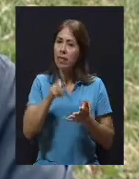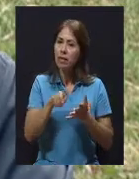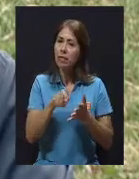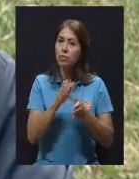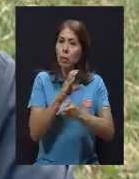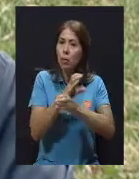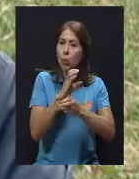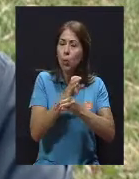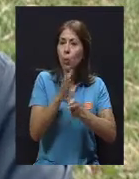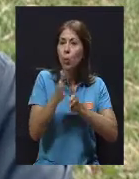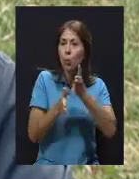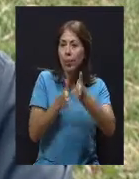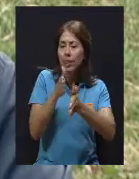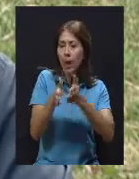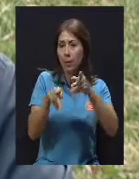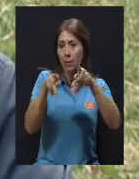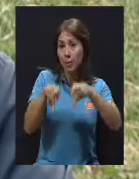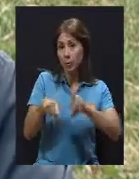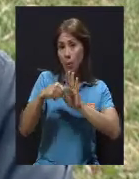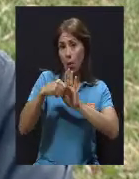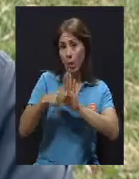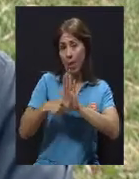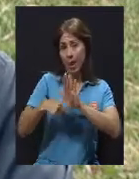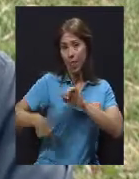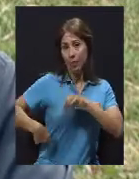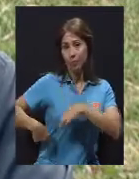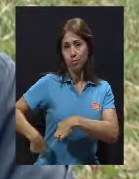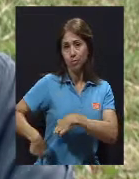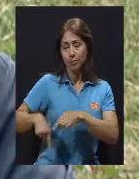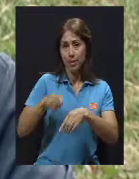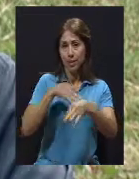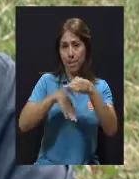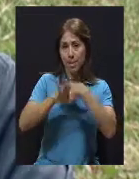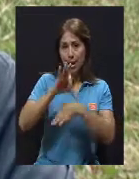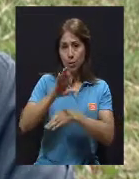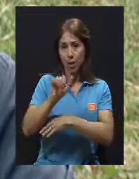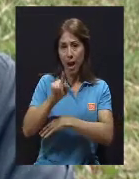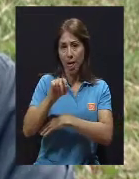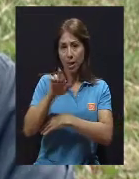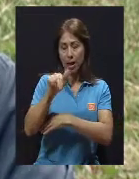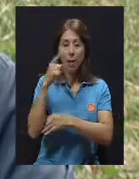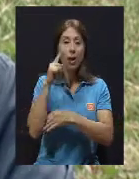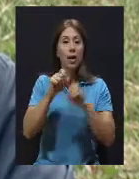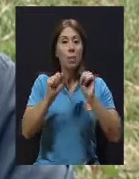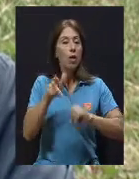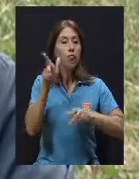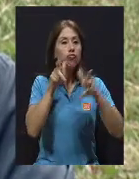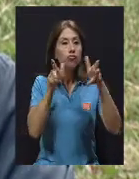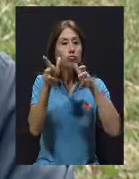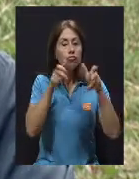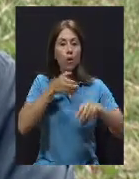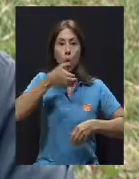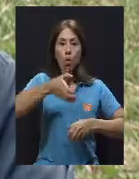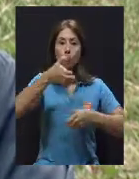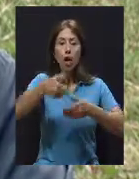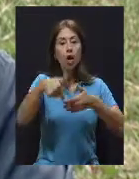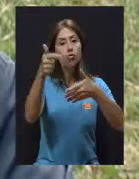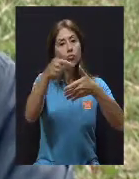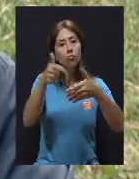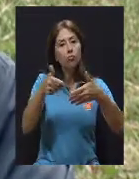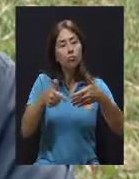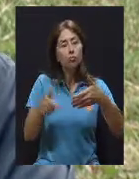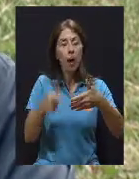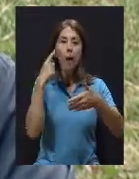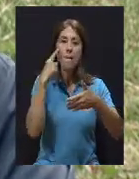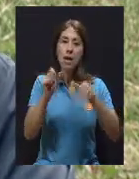cuidados para este tipo de personas, pues que puedan recibir consejos que les puedan resultar útiles a la hora